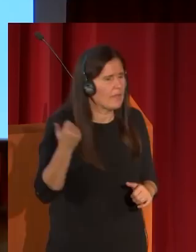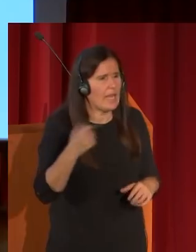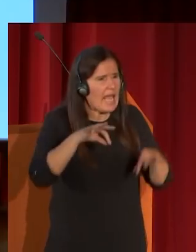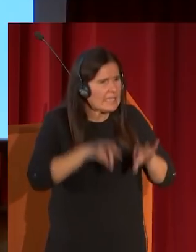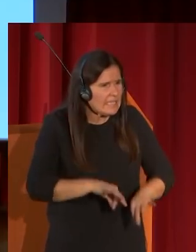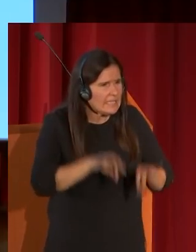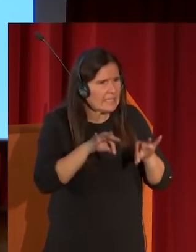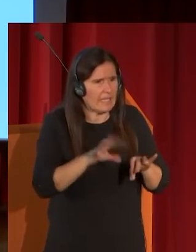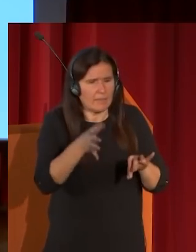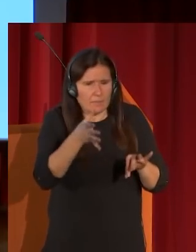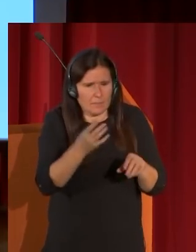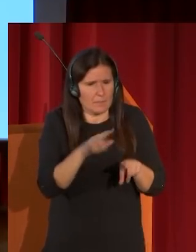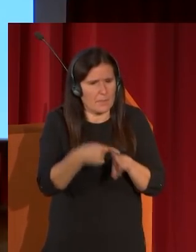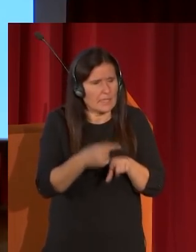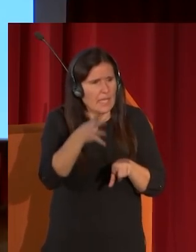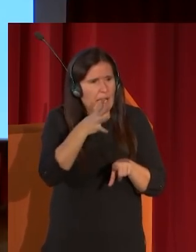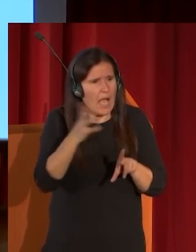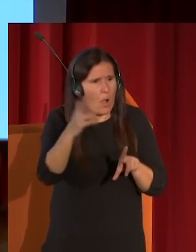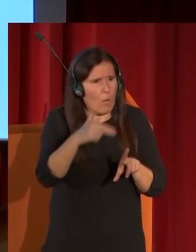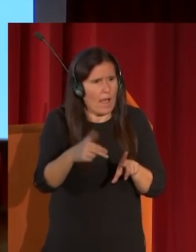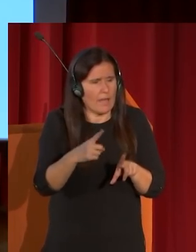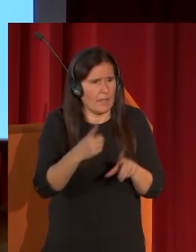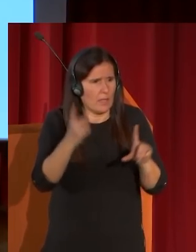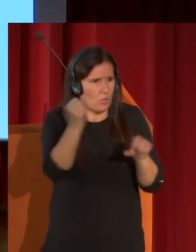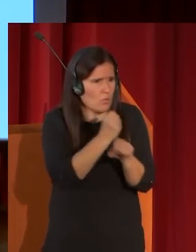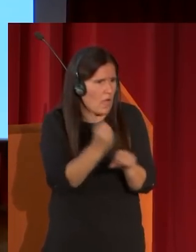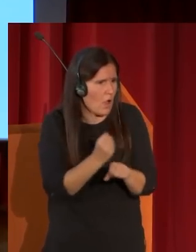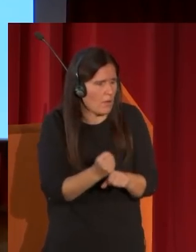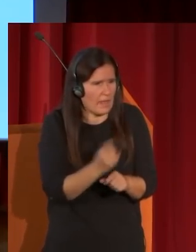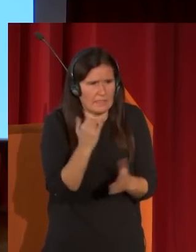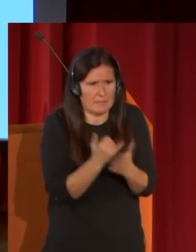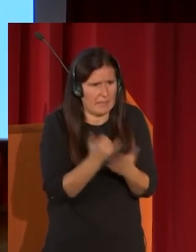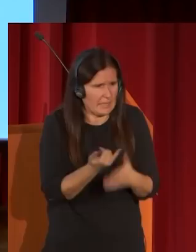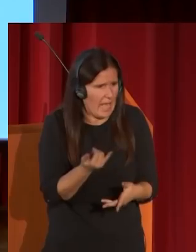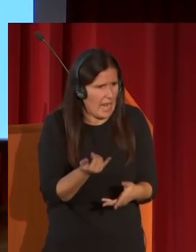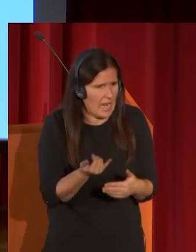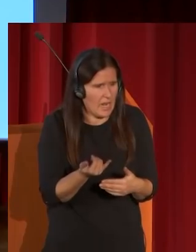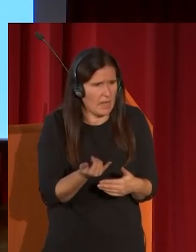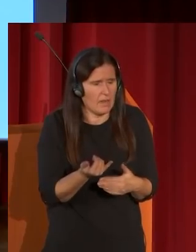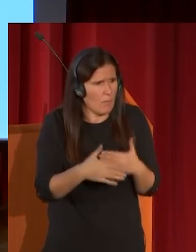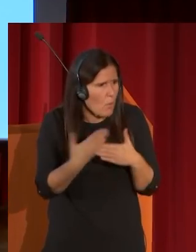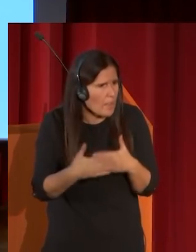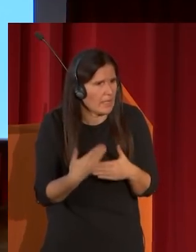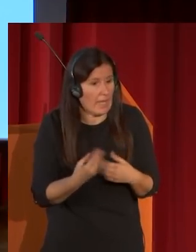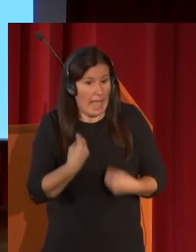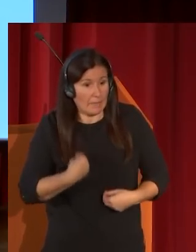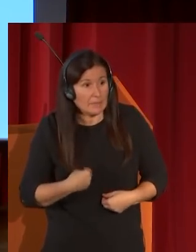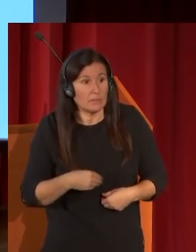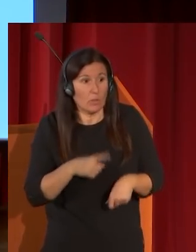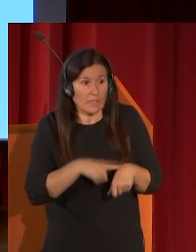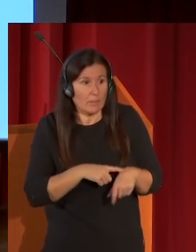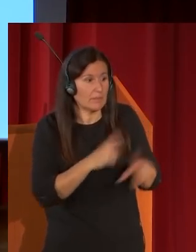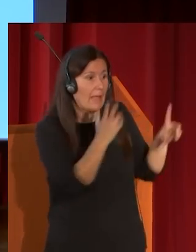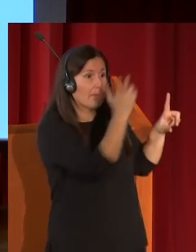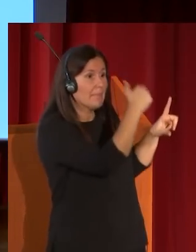tinta y de la guada en una obra extraordinaria experimental y moderna en el mismo momento en que está pintando la vicaría que es un cuadro de